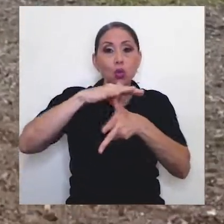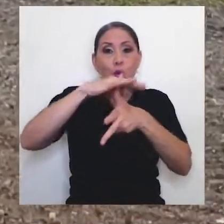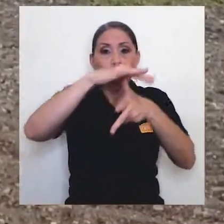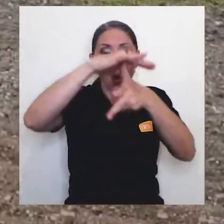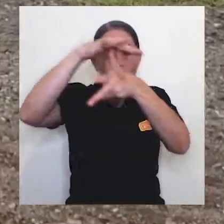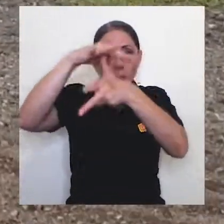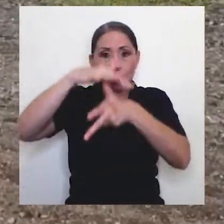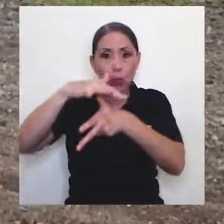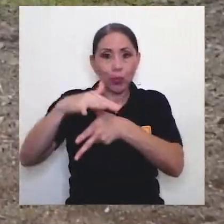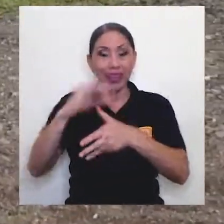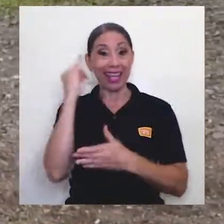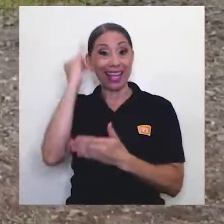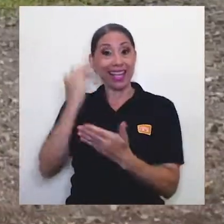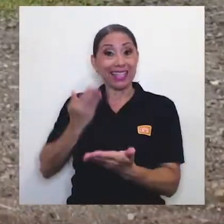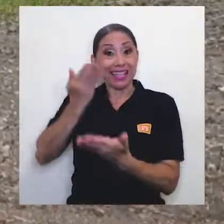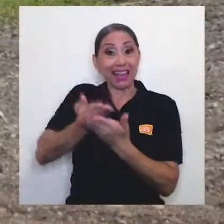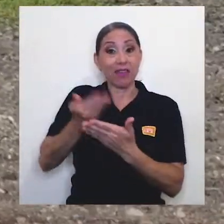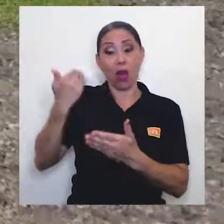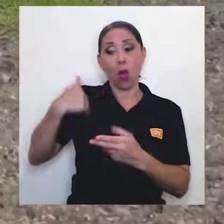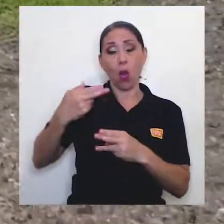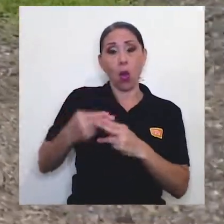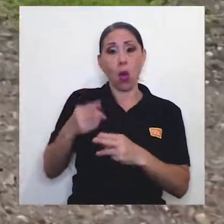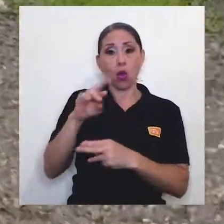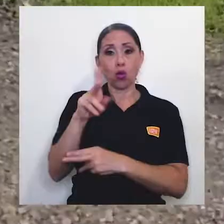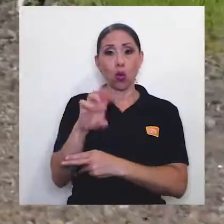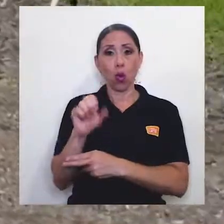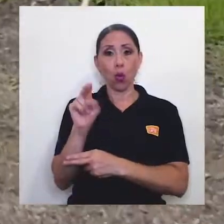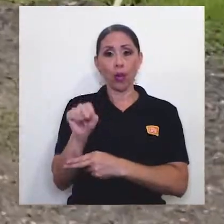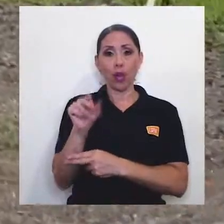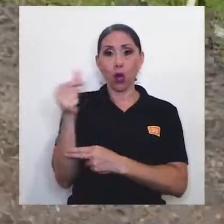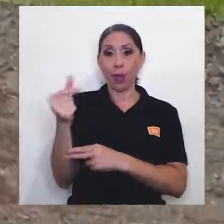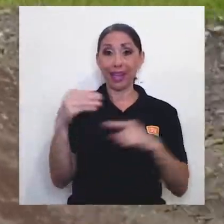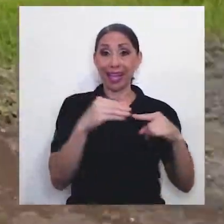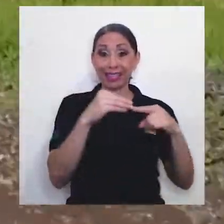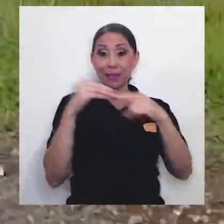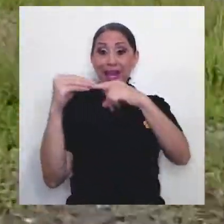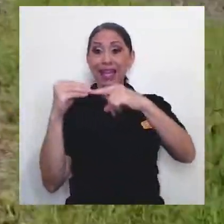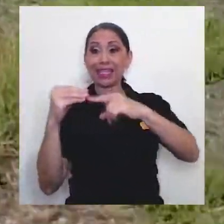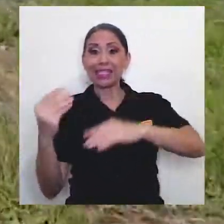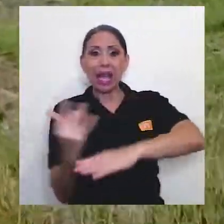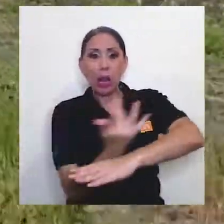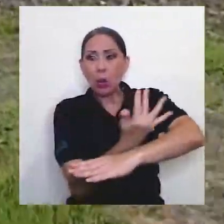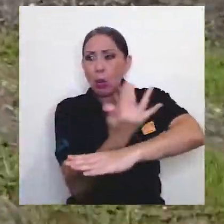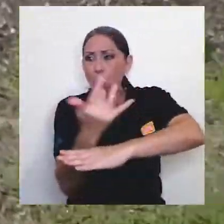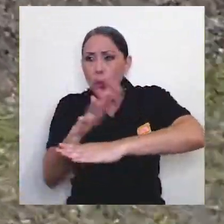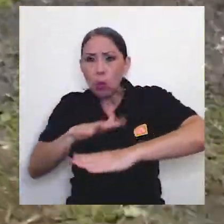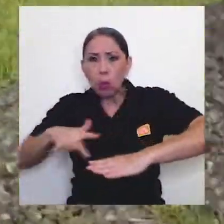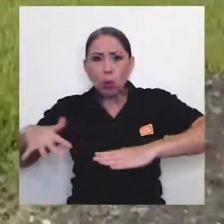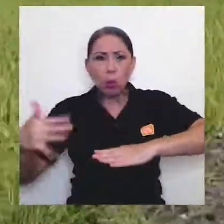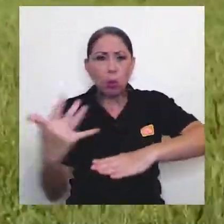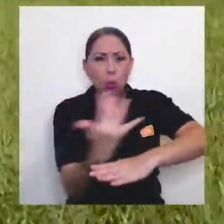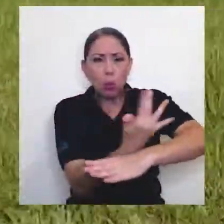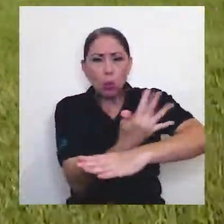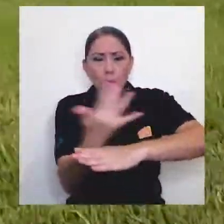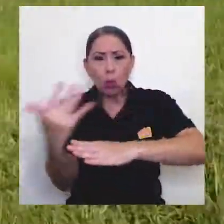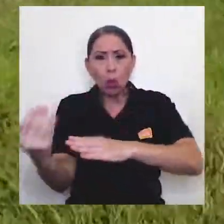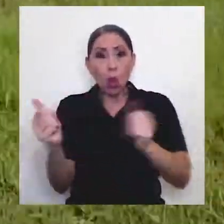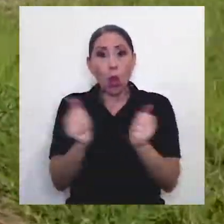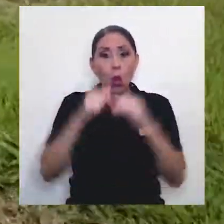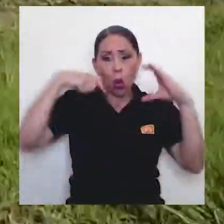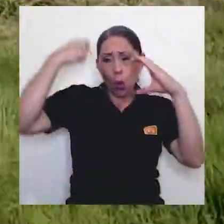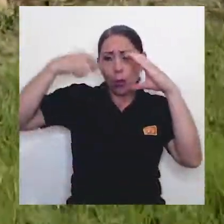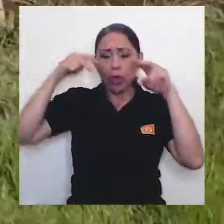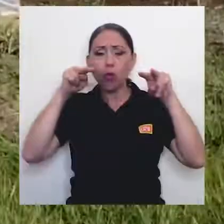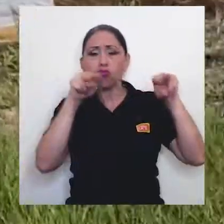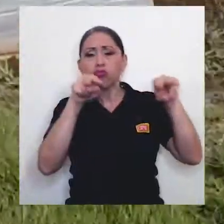Por iniciativa de Robin Gómez, especialista en malezas agrícolas, han estado capturando en video el quehacer de